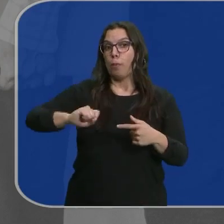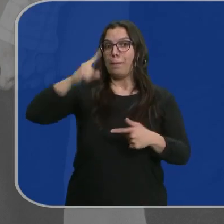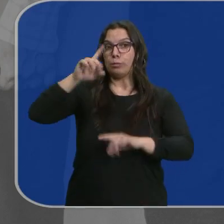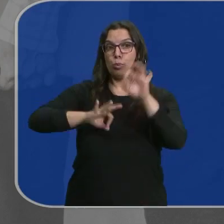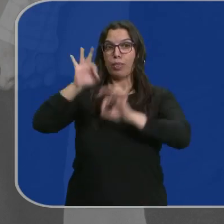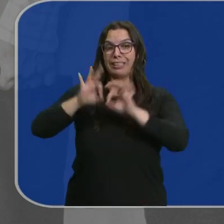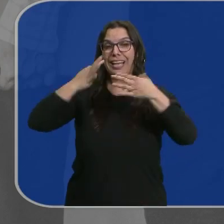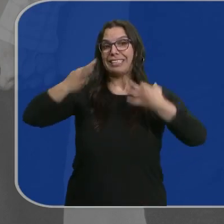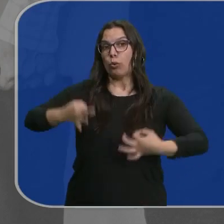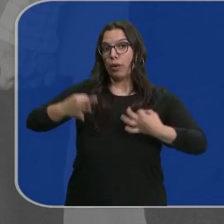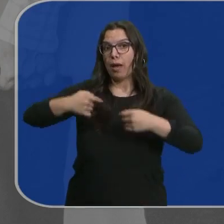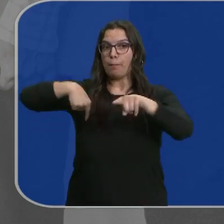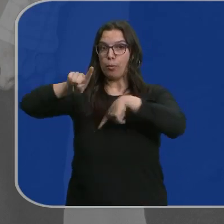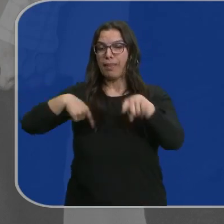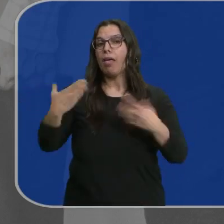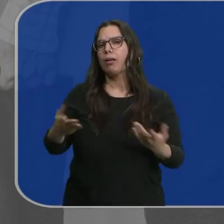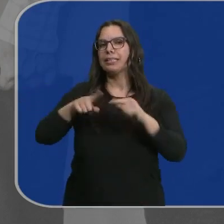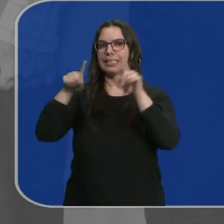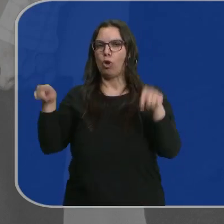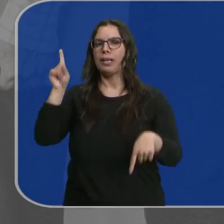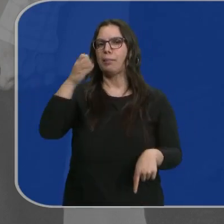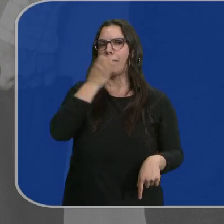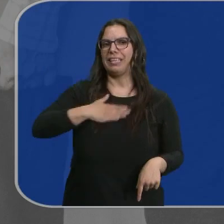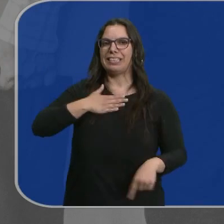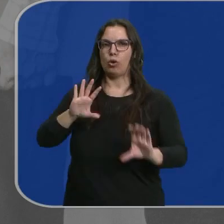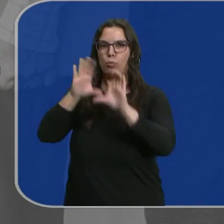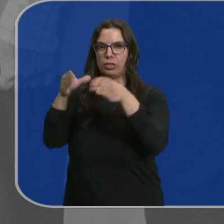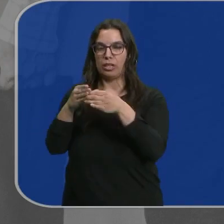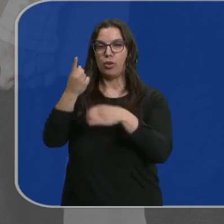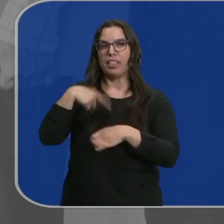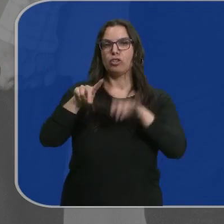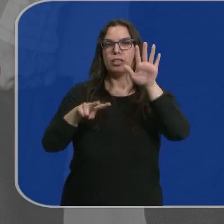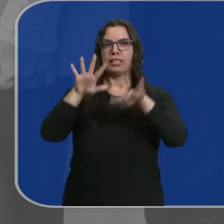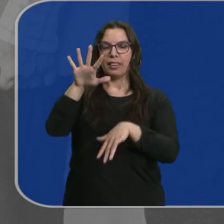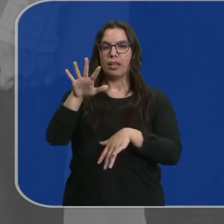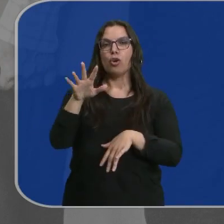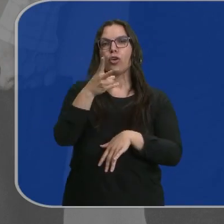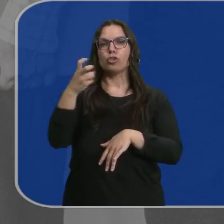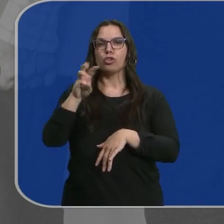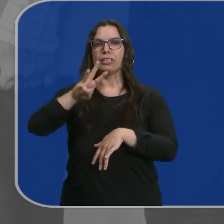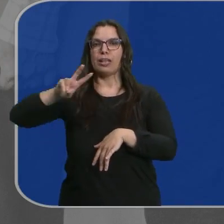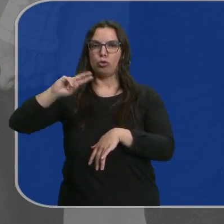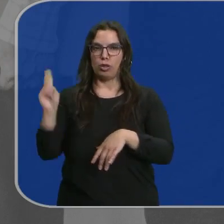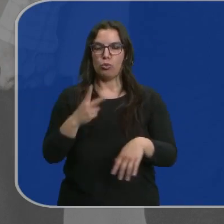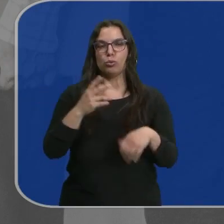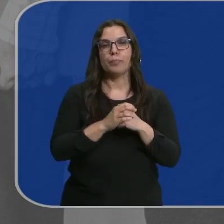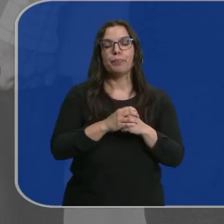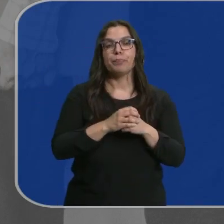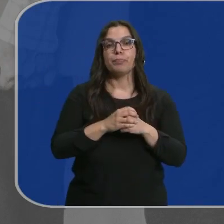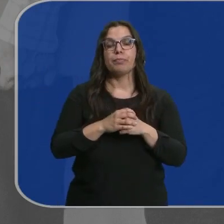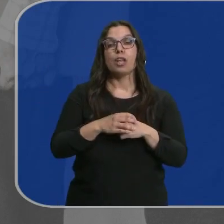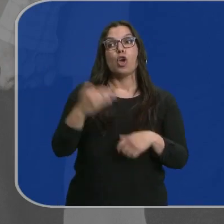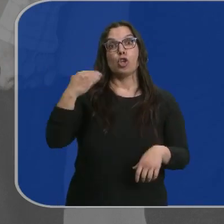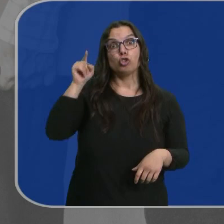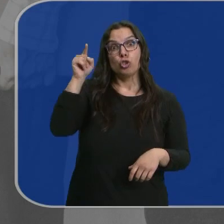habitante en seguridad y movilidad y también bienestar comunitario, con 175 y 232 euros. El de